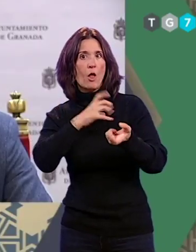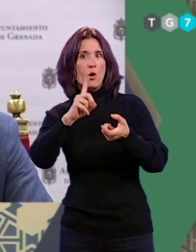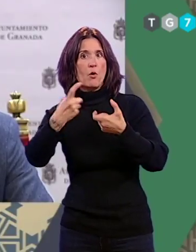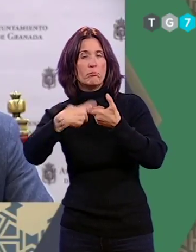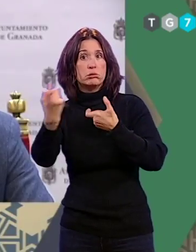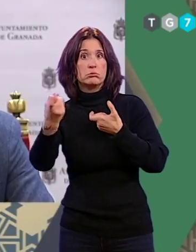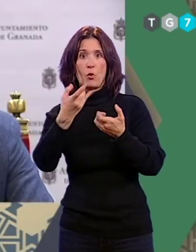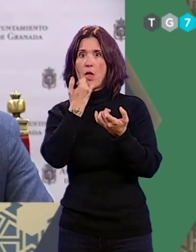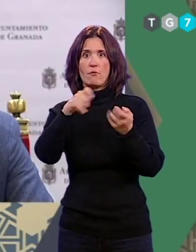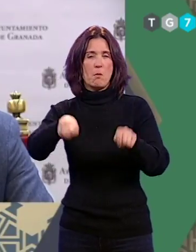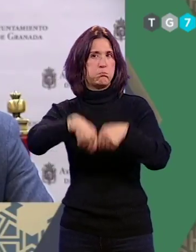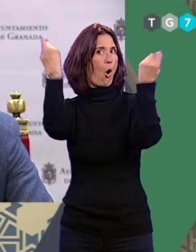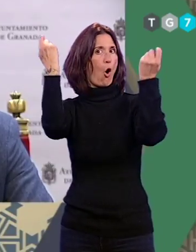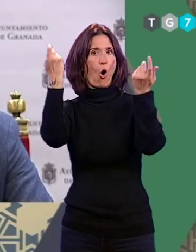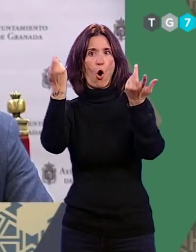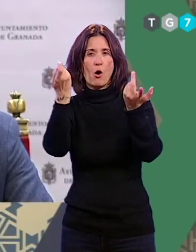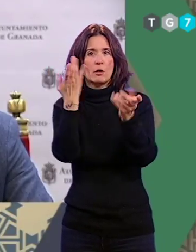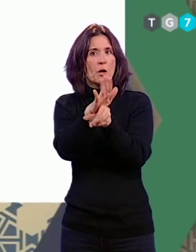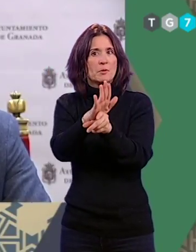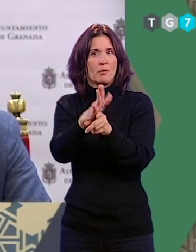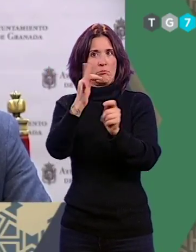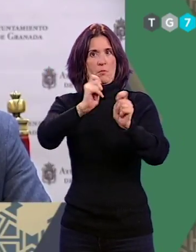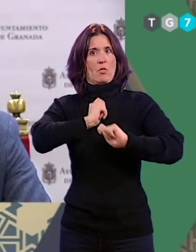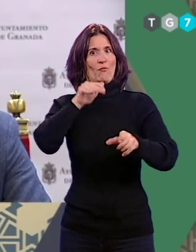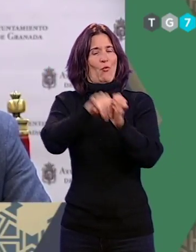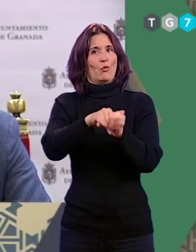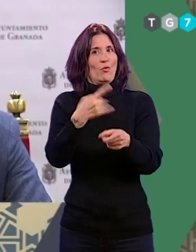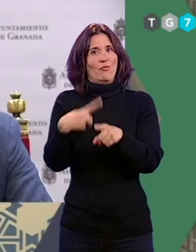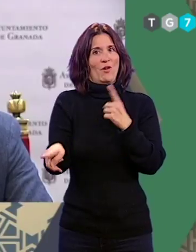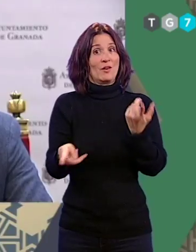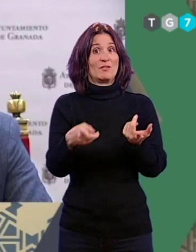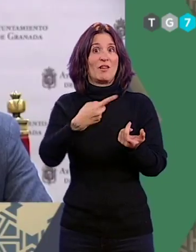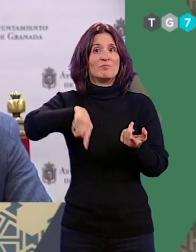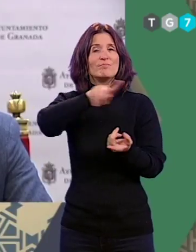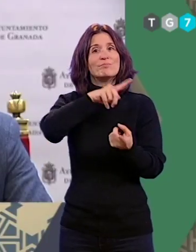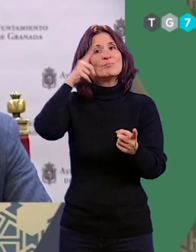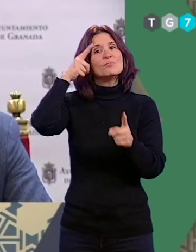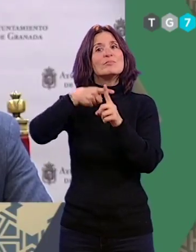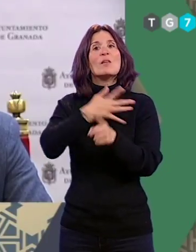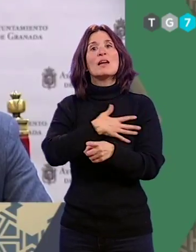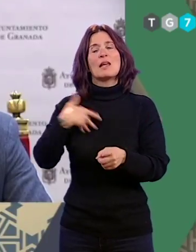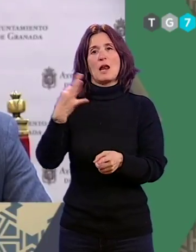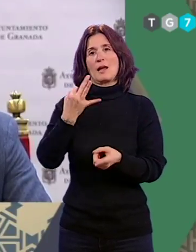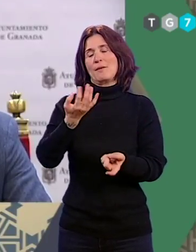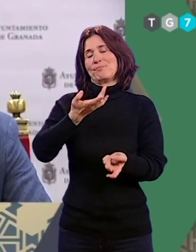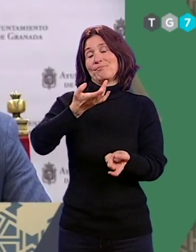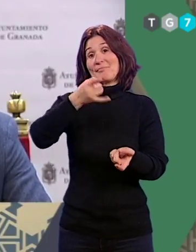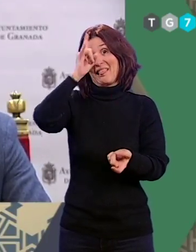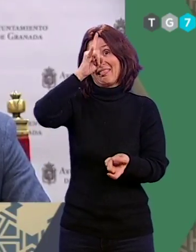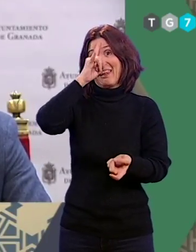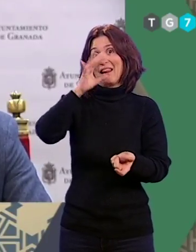representatividad que nos ha otorgado la ciudadanía. Lo último que quieren es que la izquierda radical y